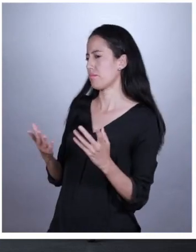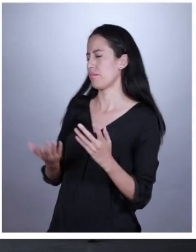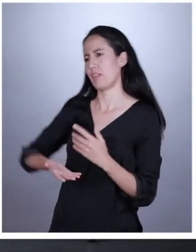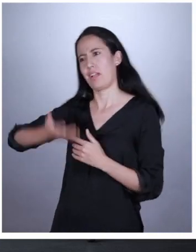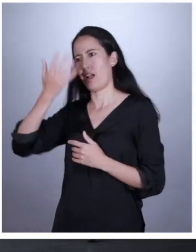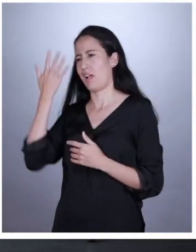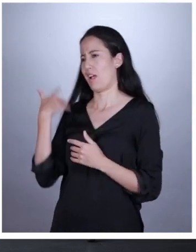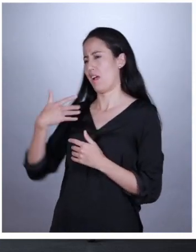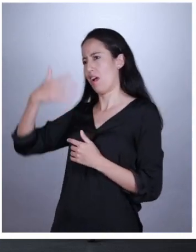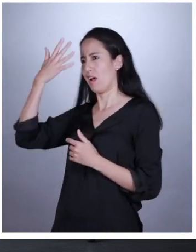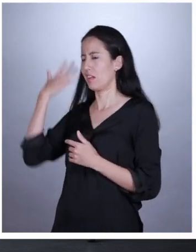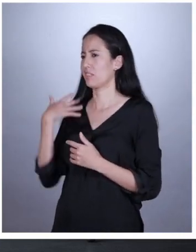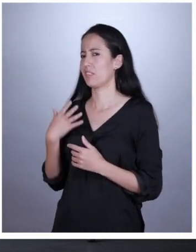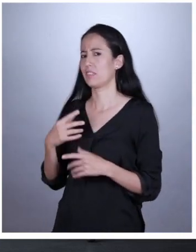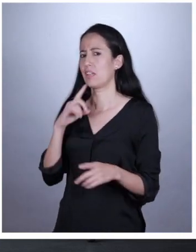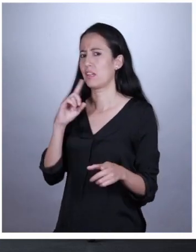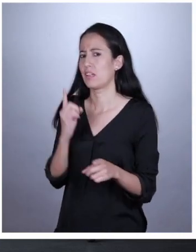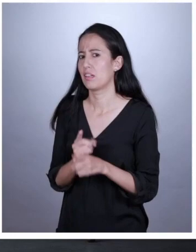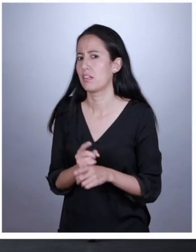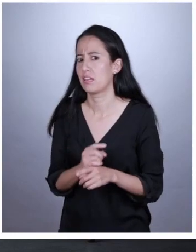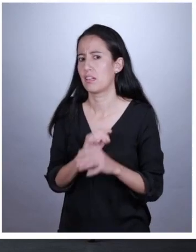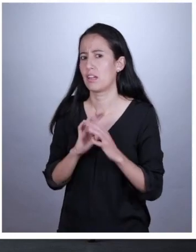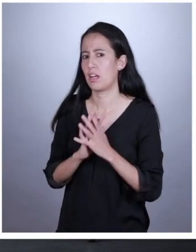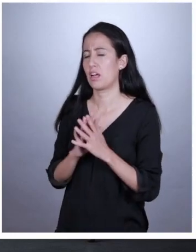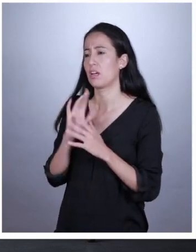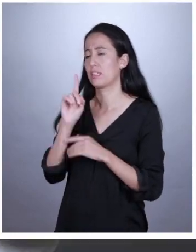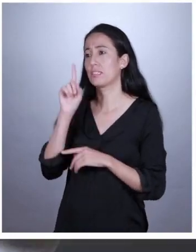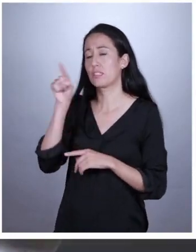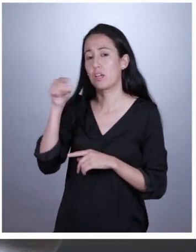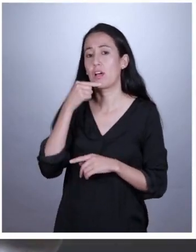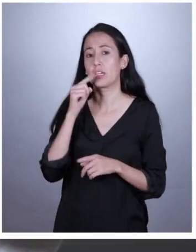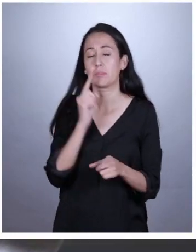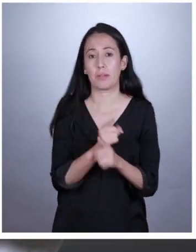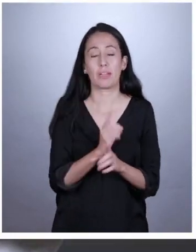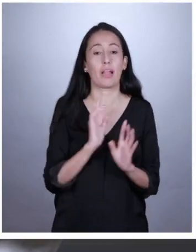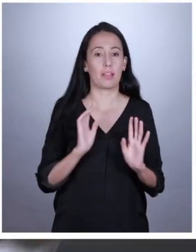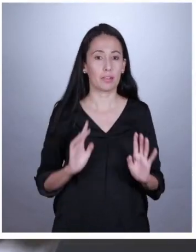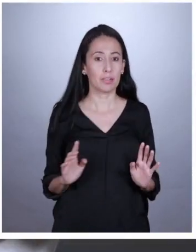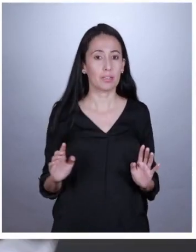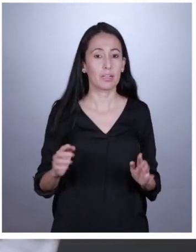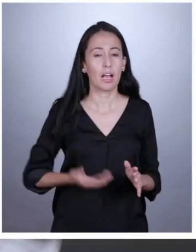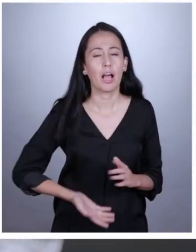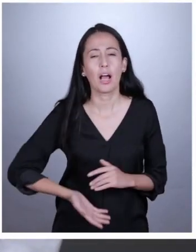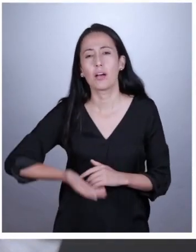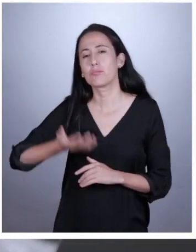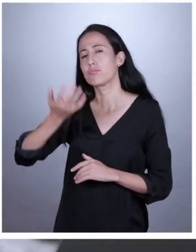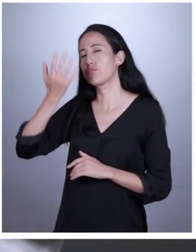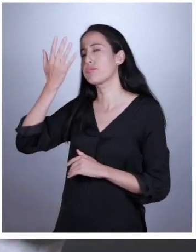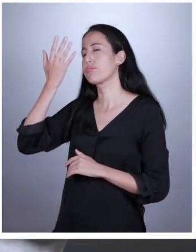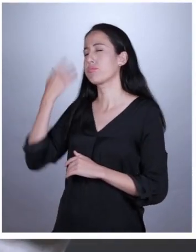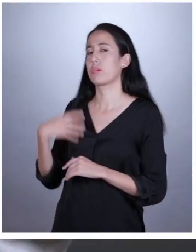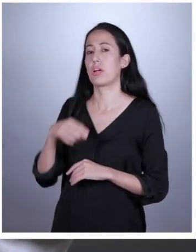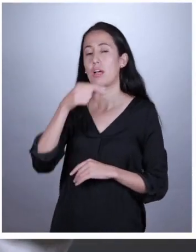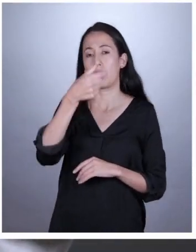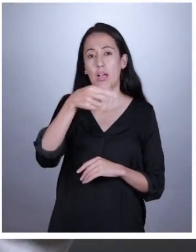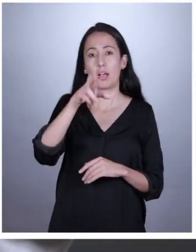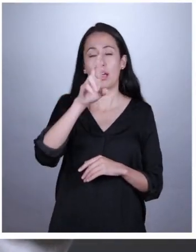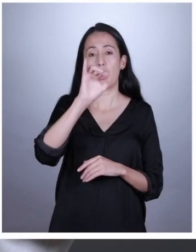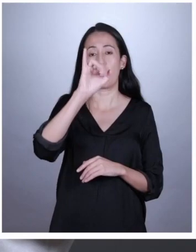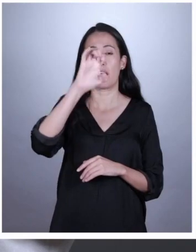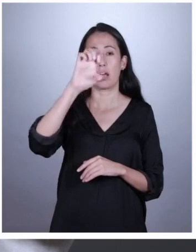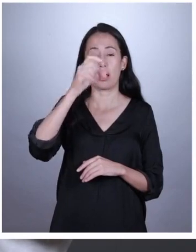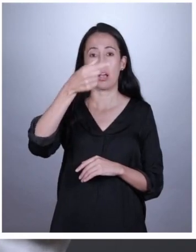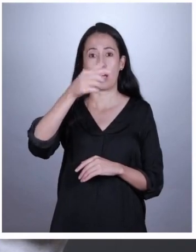Pero los antiguos griegos no tenían verdadera democracia. Eso es verdad. Si bien los griegos fueron los